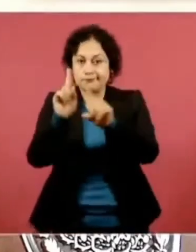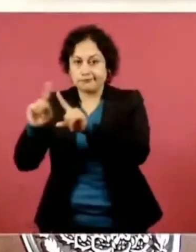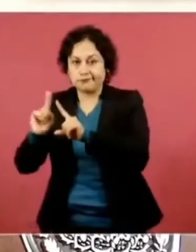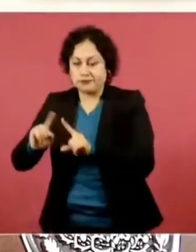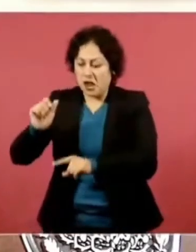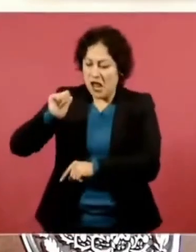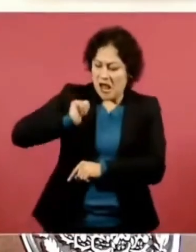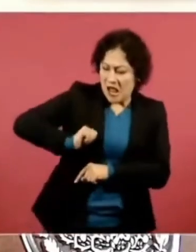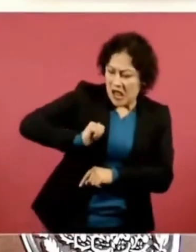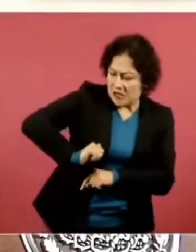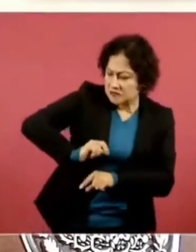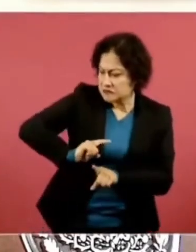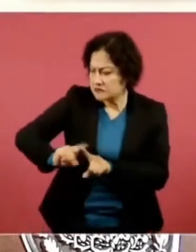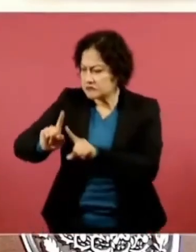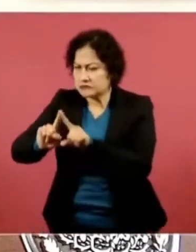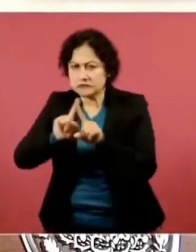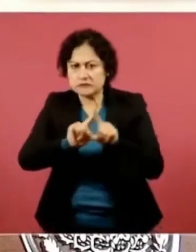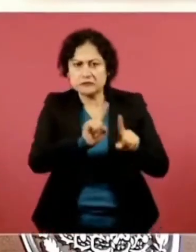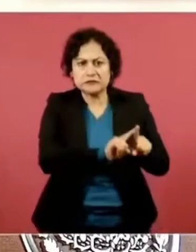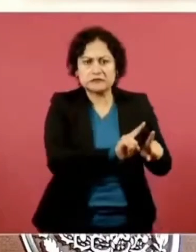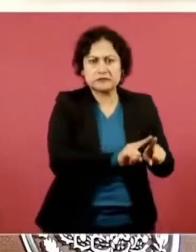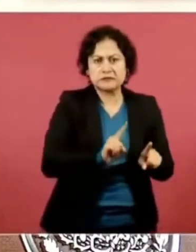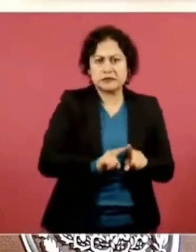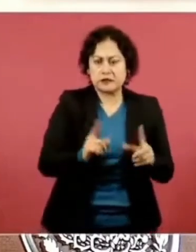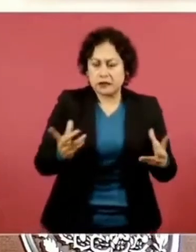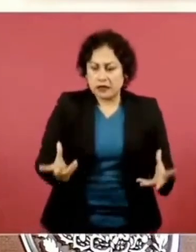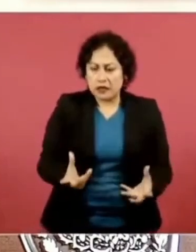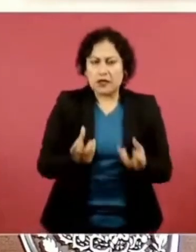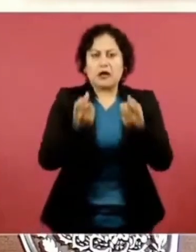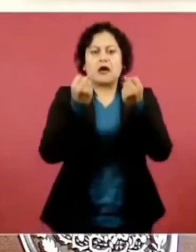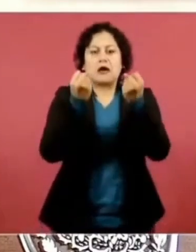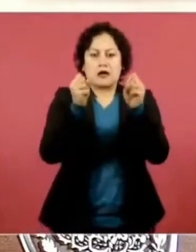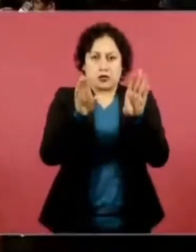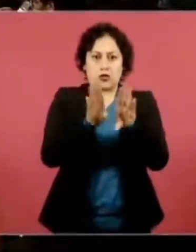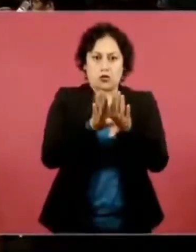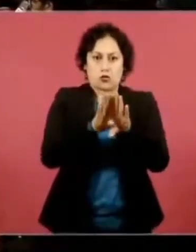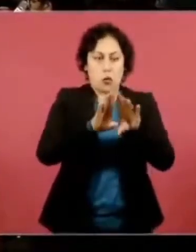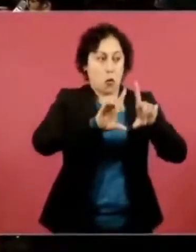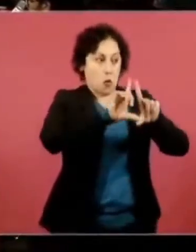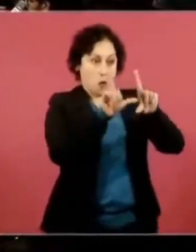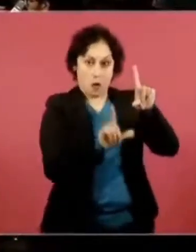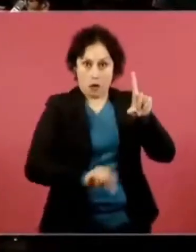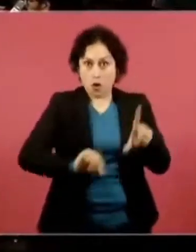todo en el sureste. Son los tres temas y luego abrimos para preguntas.